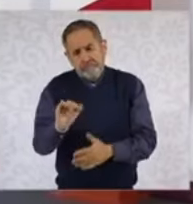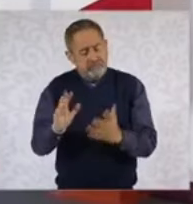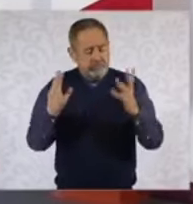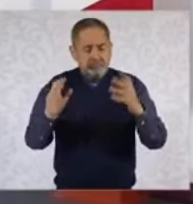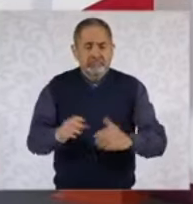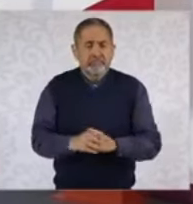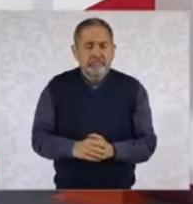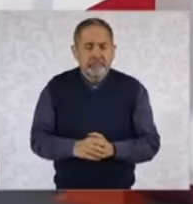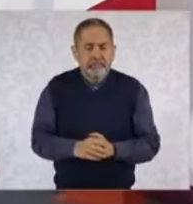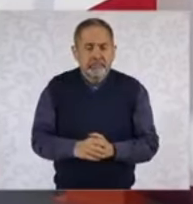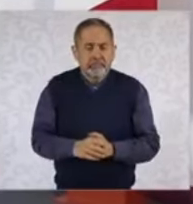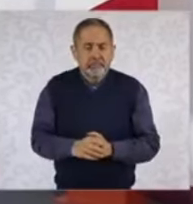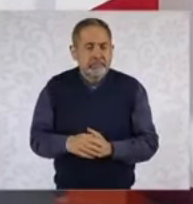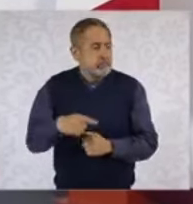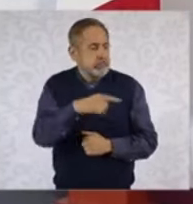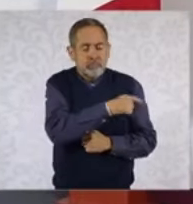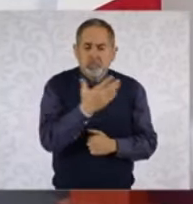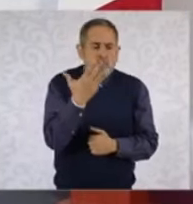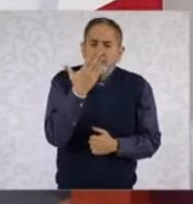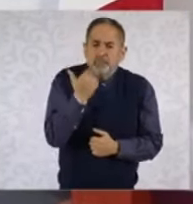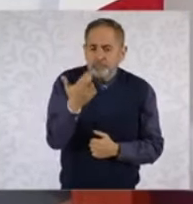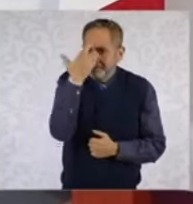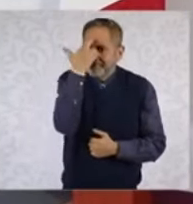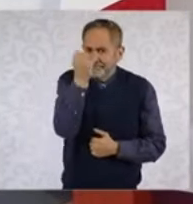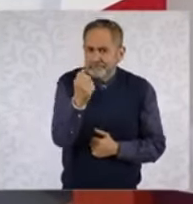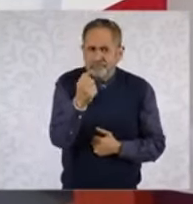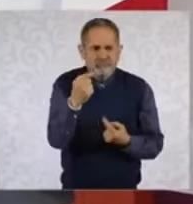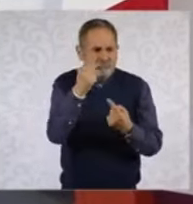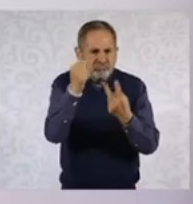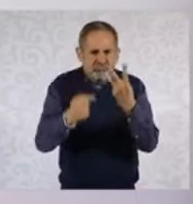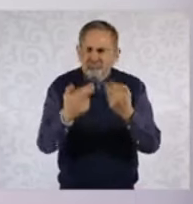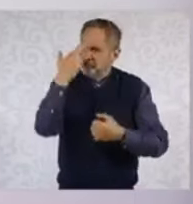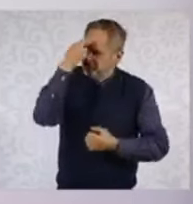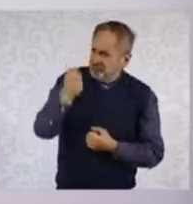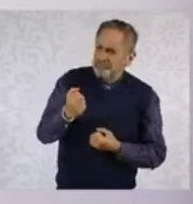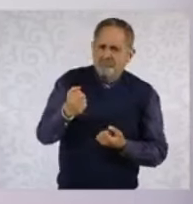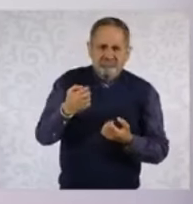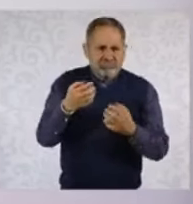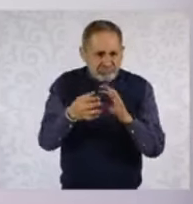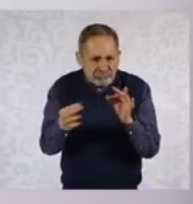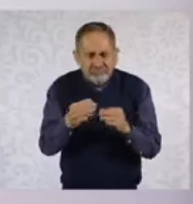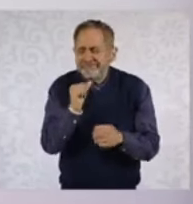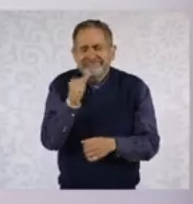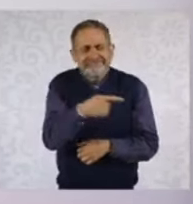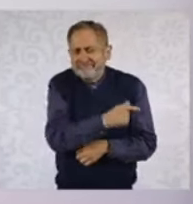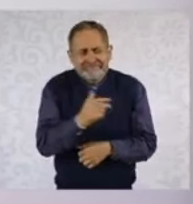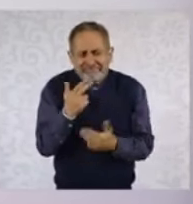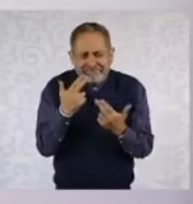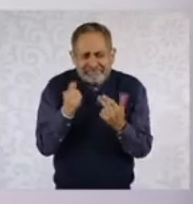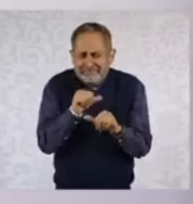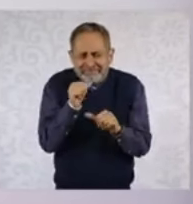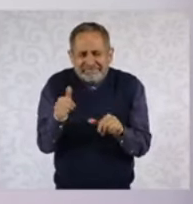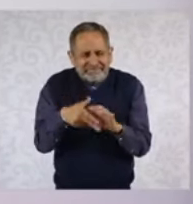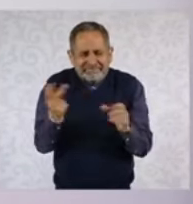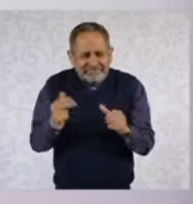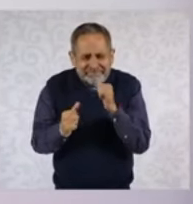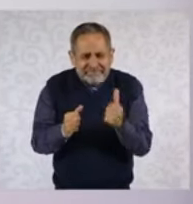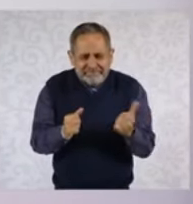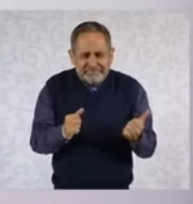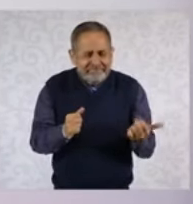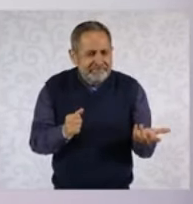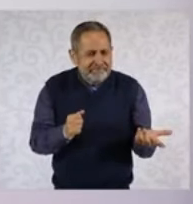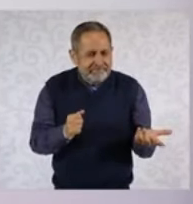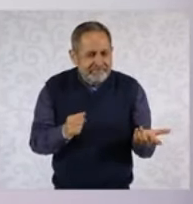Entonces, no tiene sustento lo que está haciendo la Corte. Y ellos lo saben,